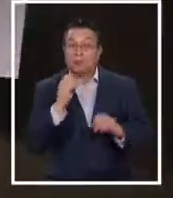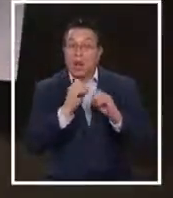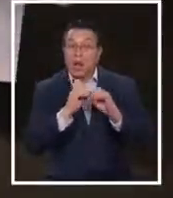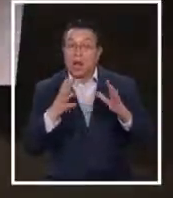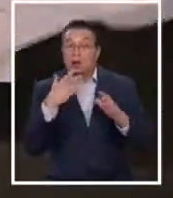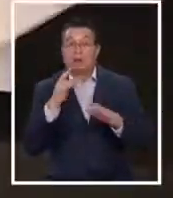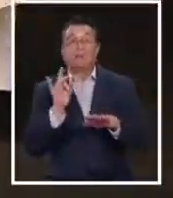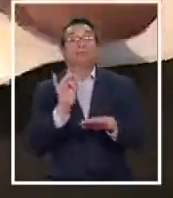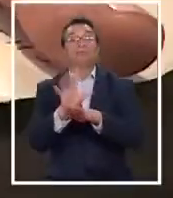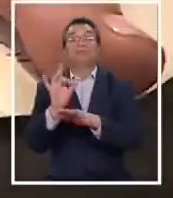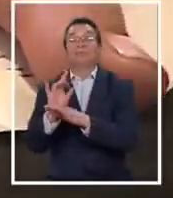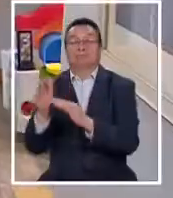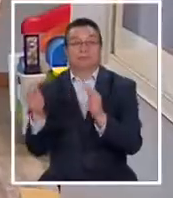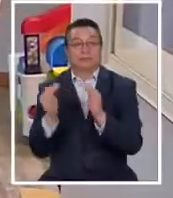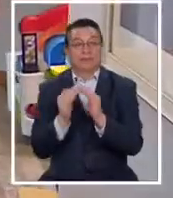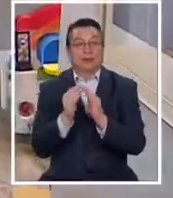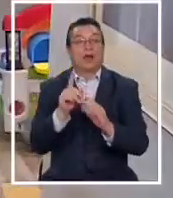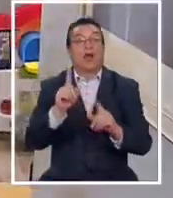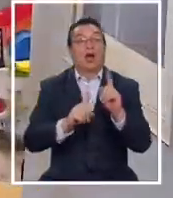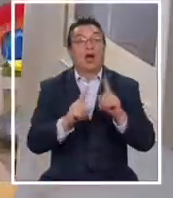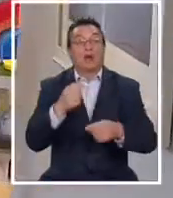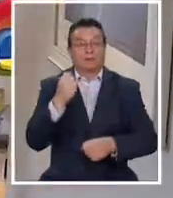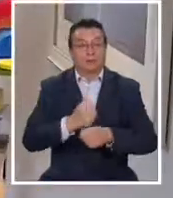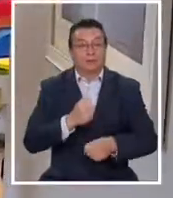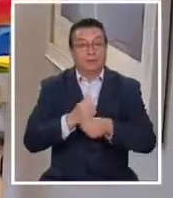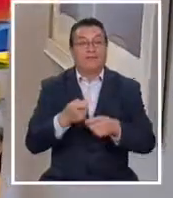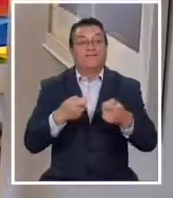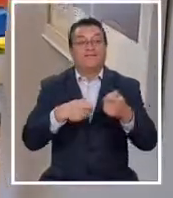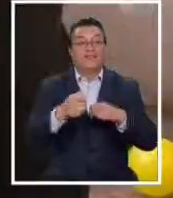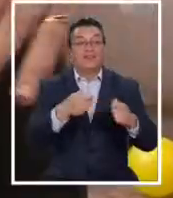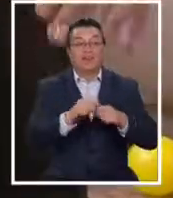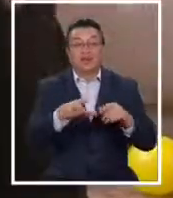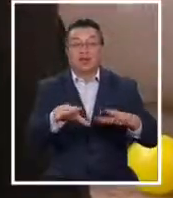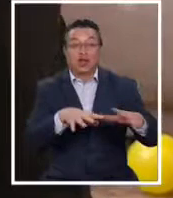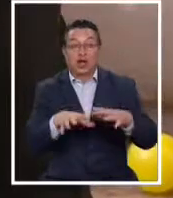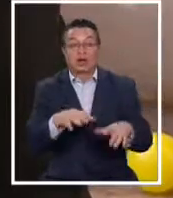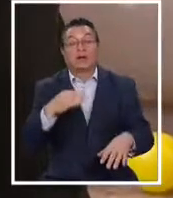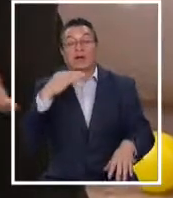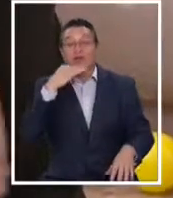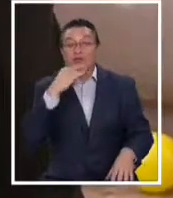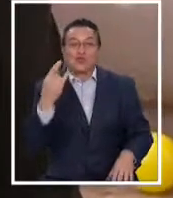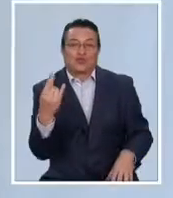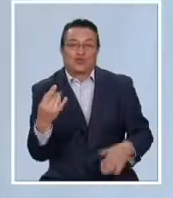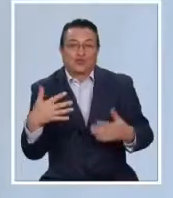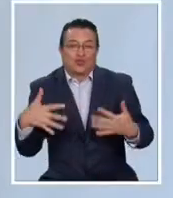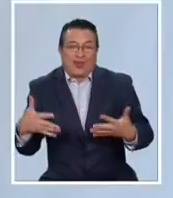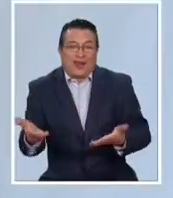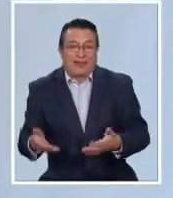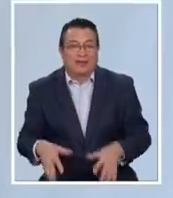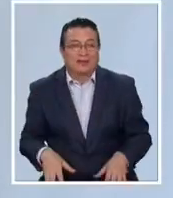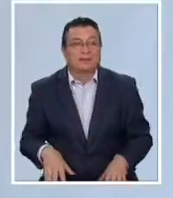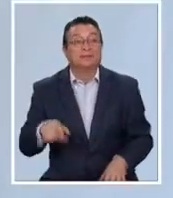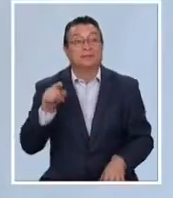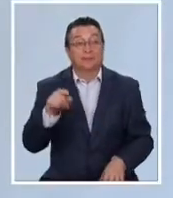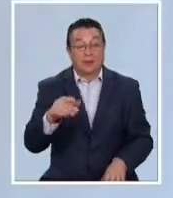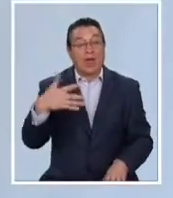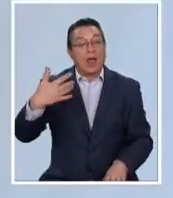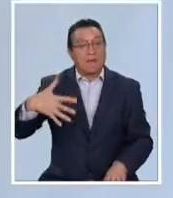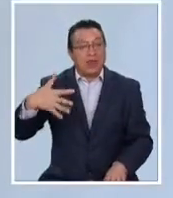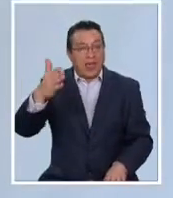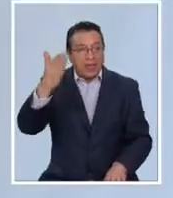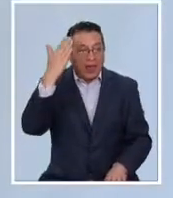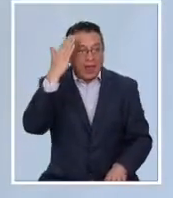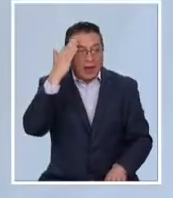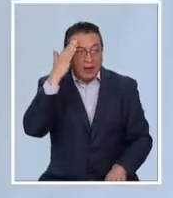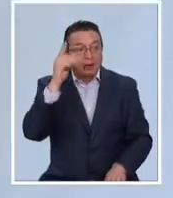torno a los despachos a domicilio para aquellos emprendedores que venden bienes considerados esenciales. Es muy importante recordar